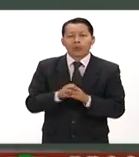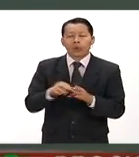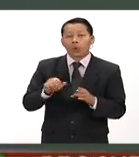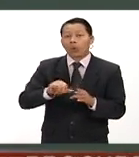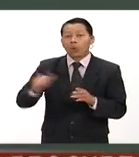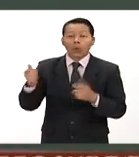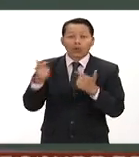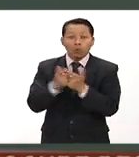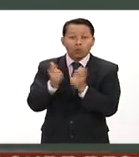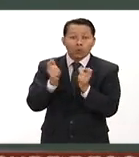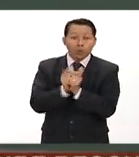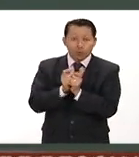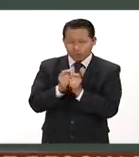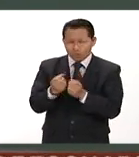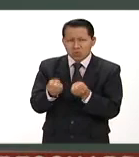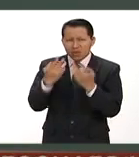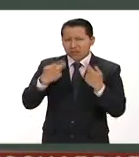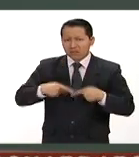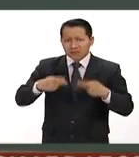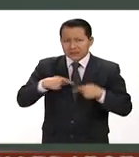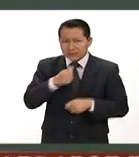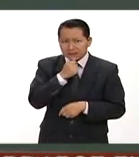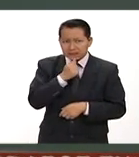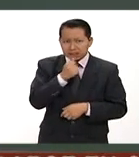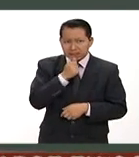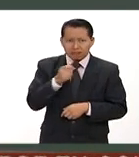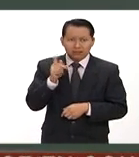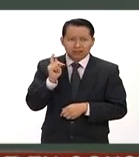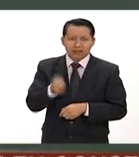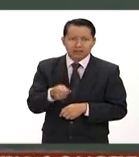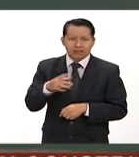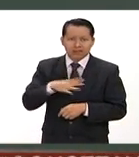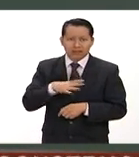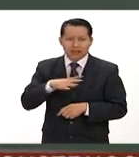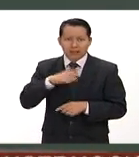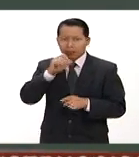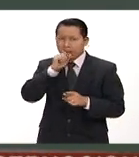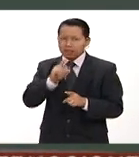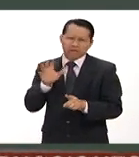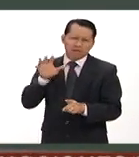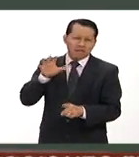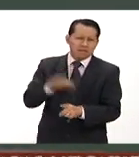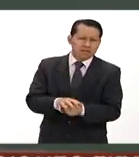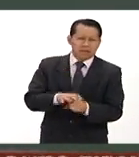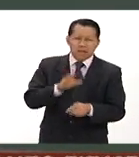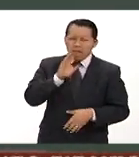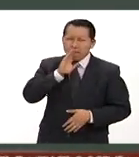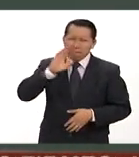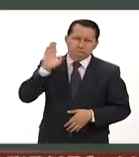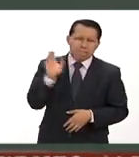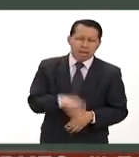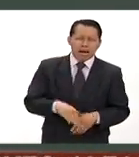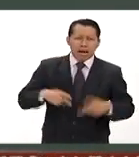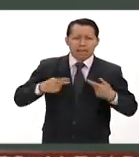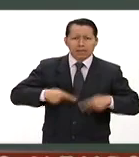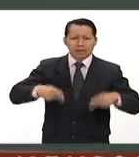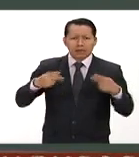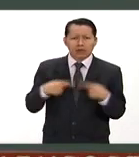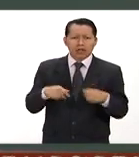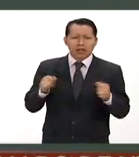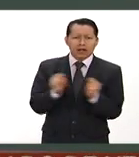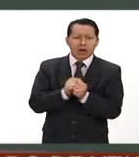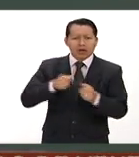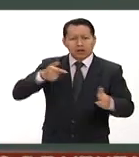no potabilizado de enfermos, insanos, bestias, criminales, con armas de alto